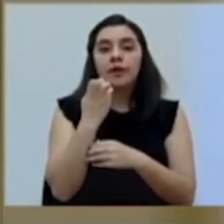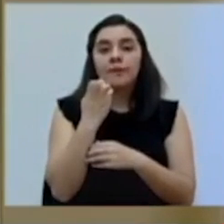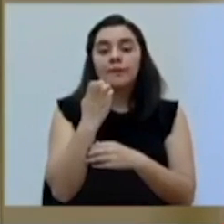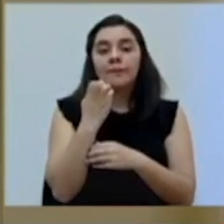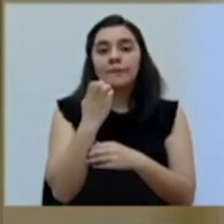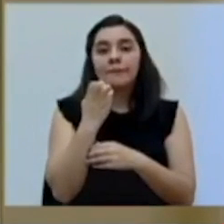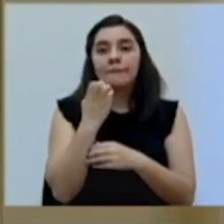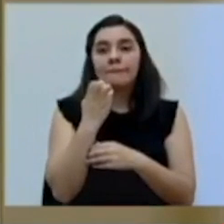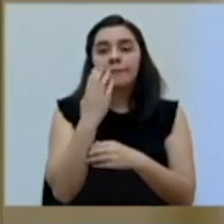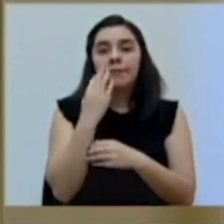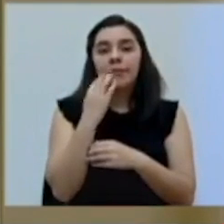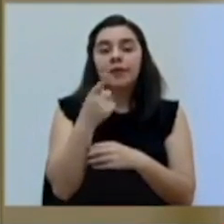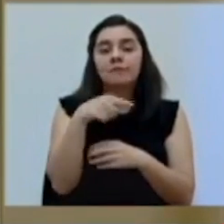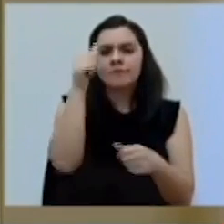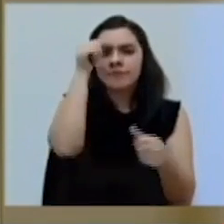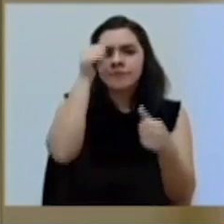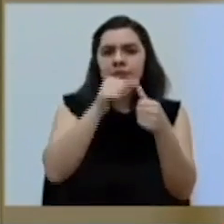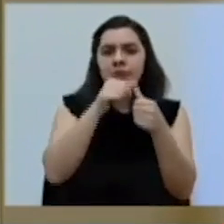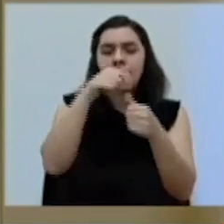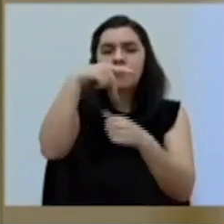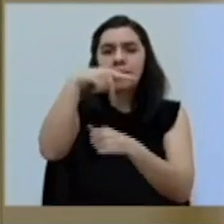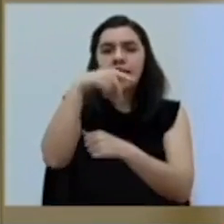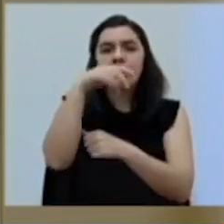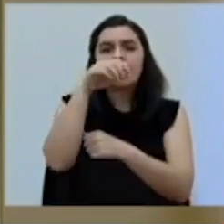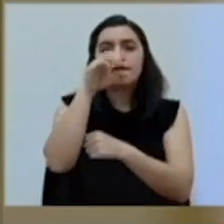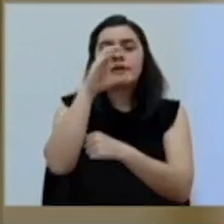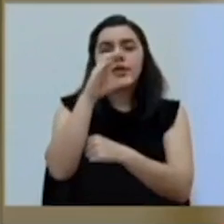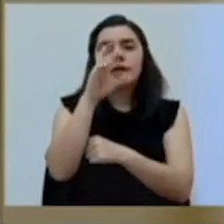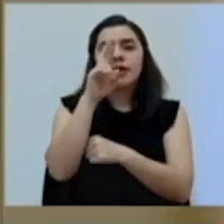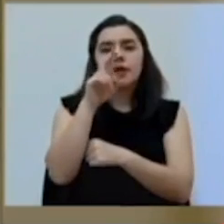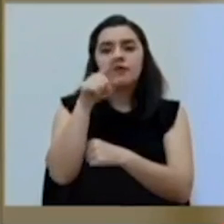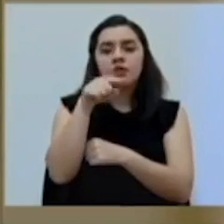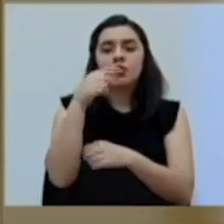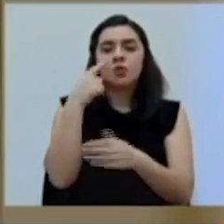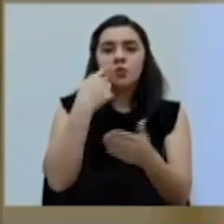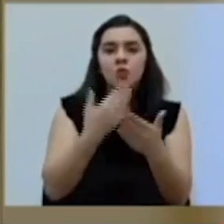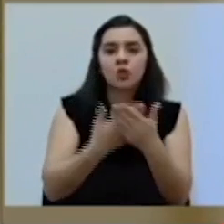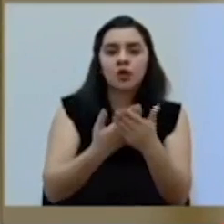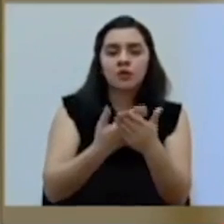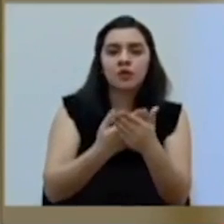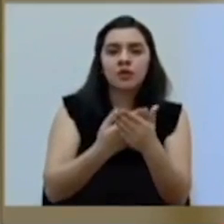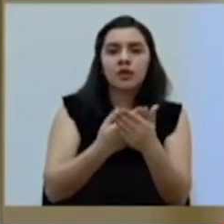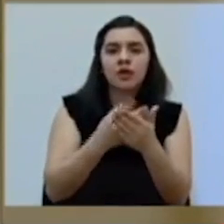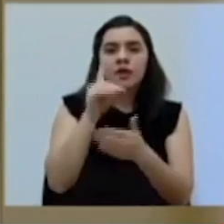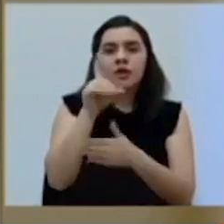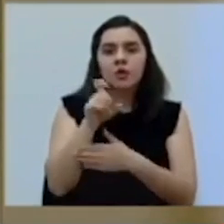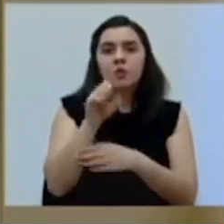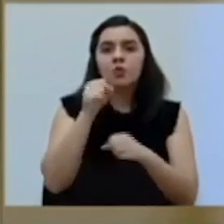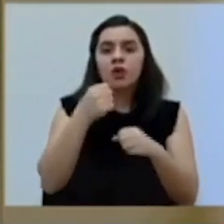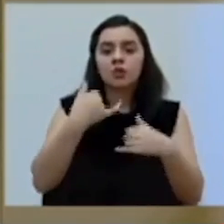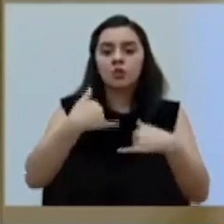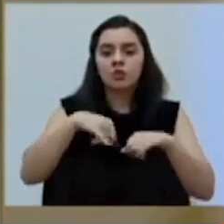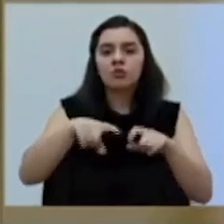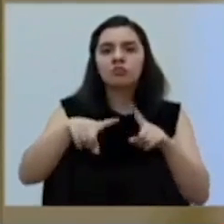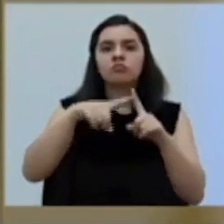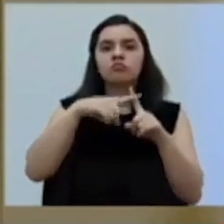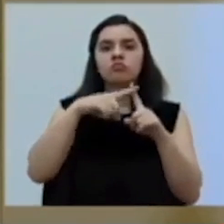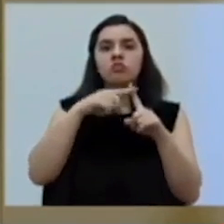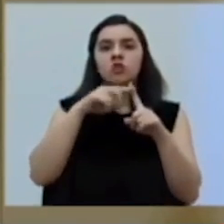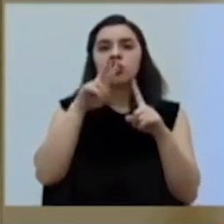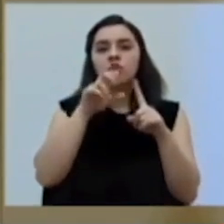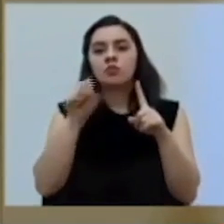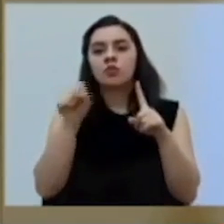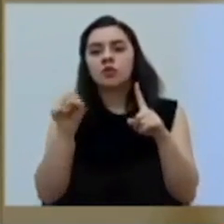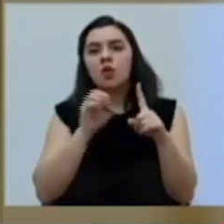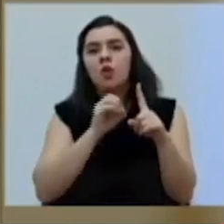incluso recordemos que las PCR, que son las pruebas de diagnóstico, pueden persistir positivas dos meses